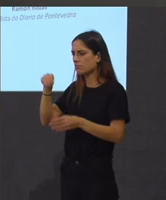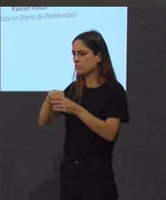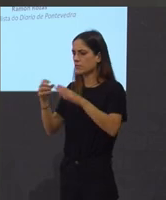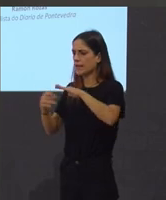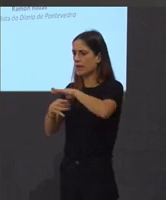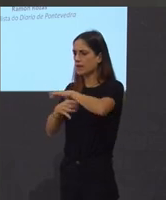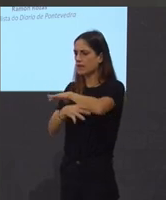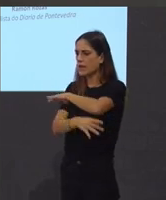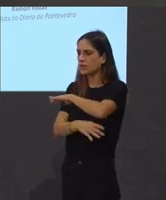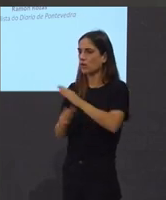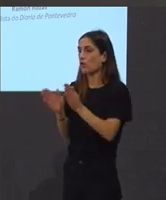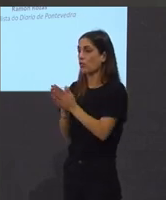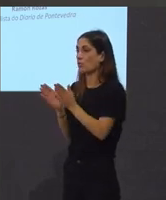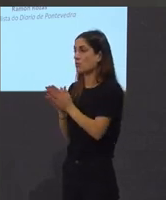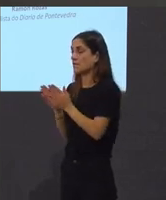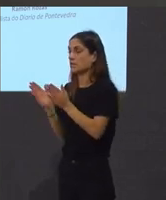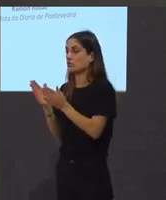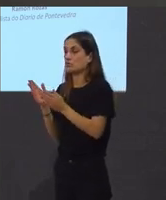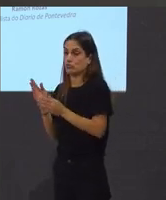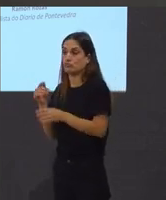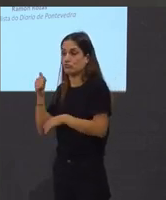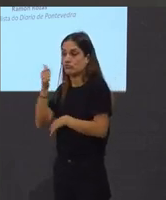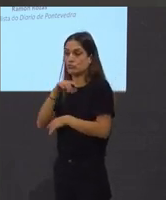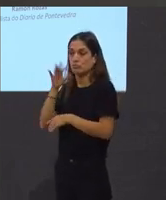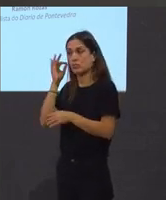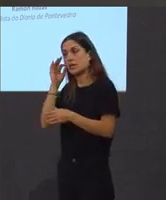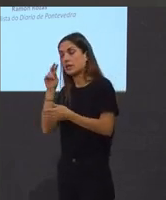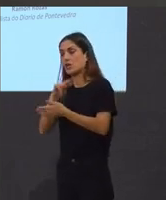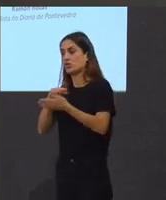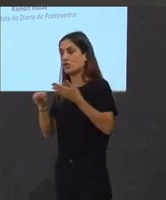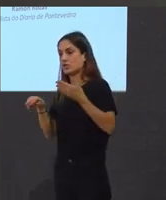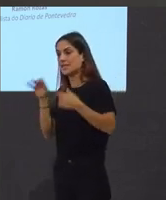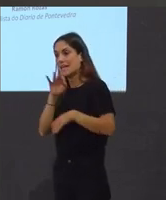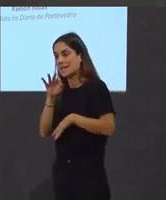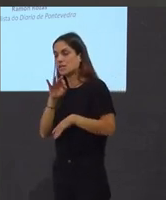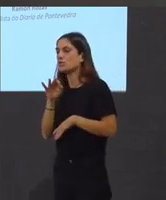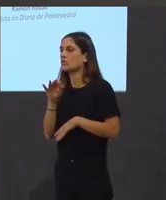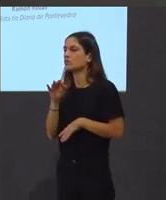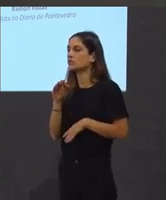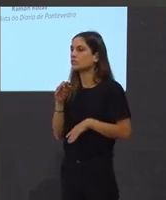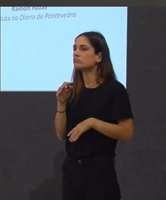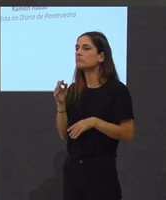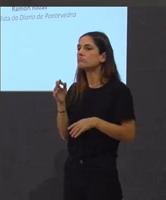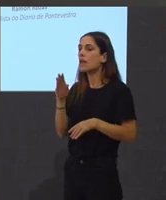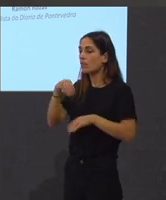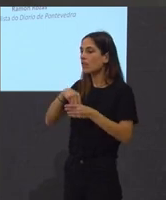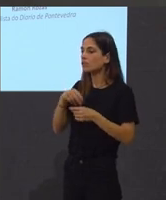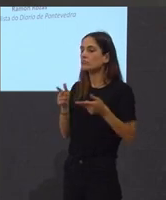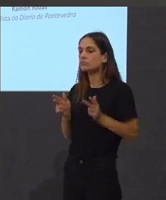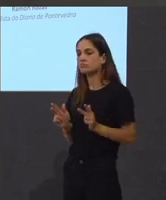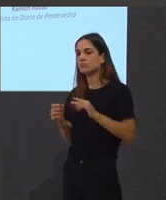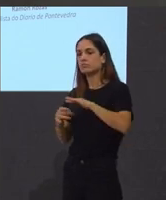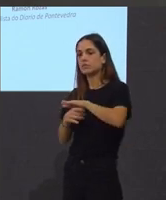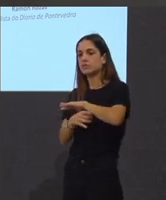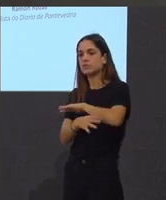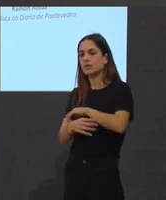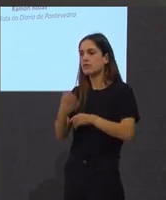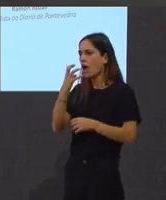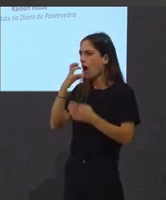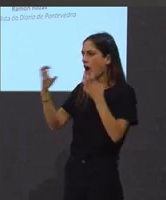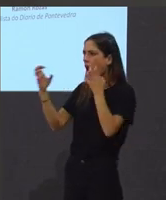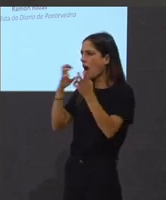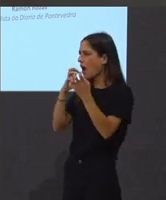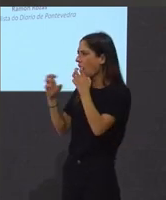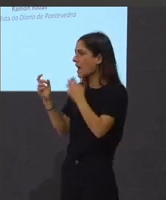e unha colega estaba compartindo no metro a viva voz sentados no metro a viva voz xa sabes os